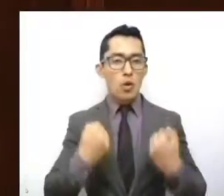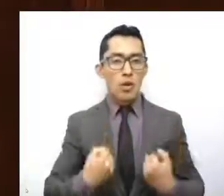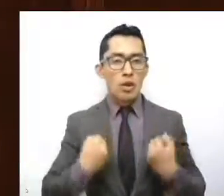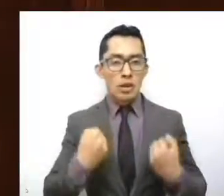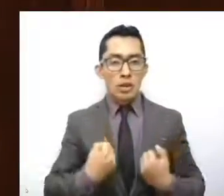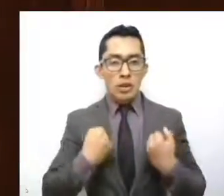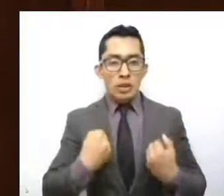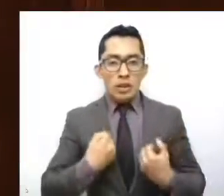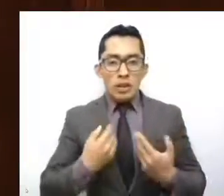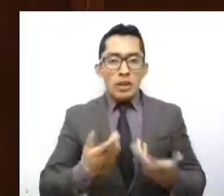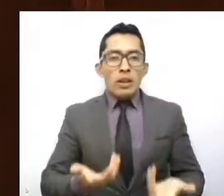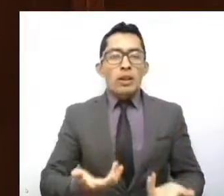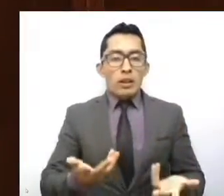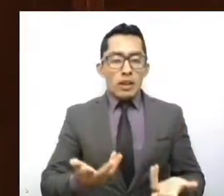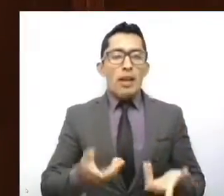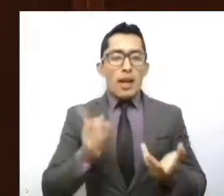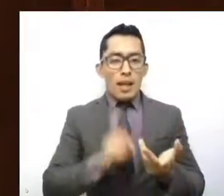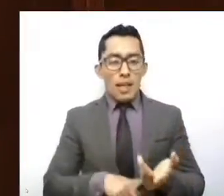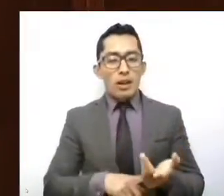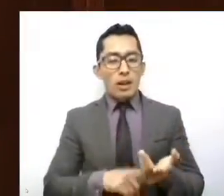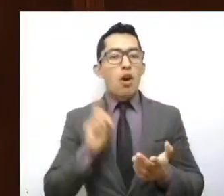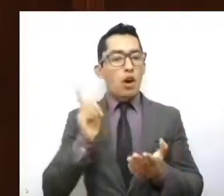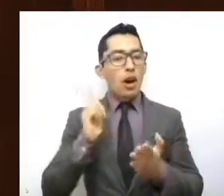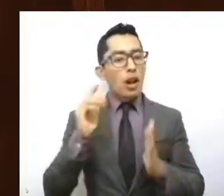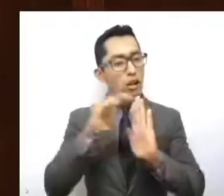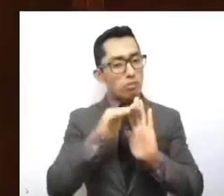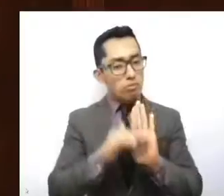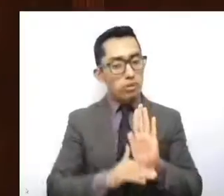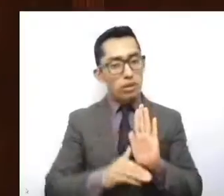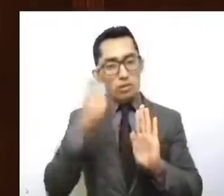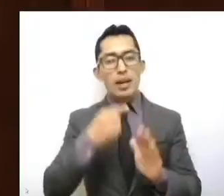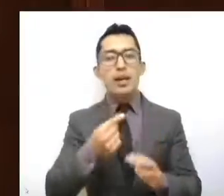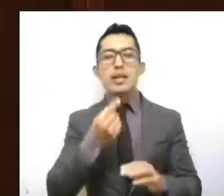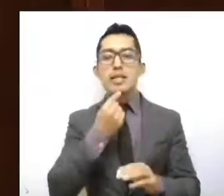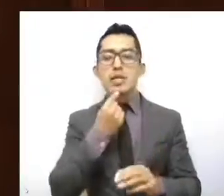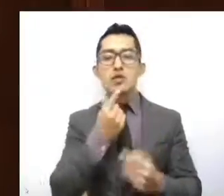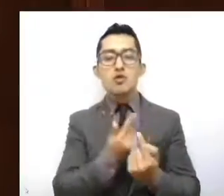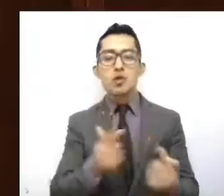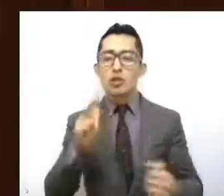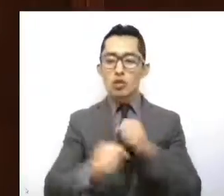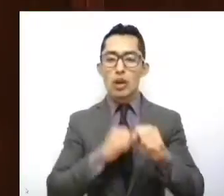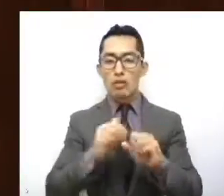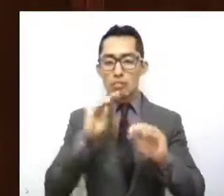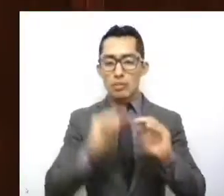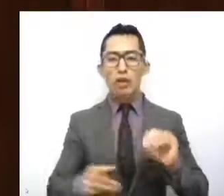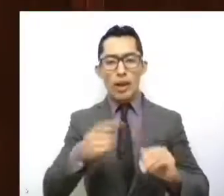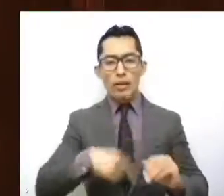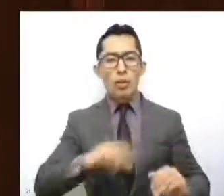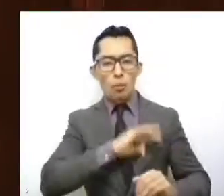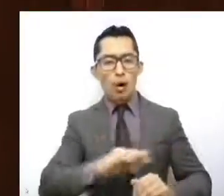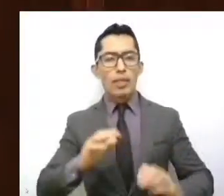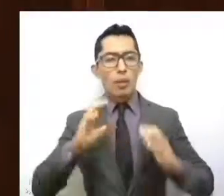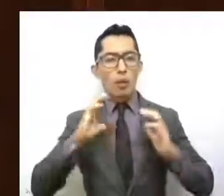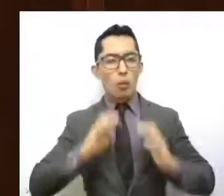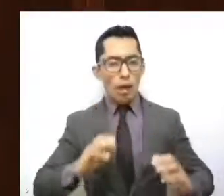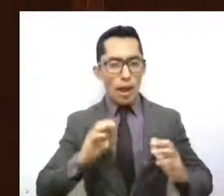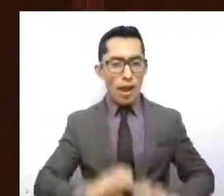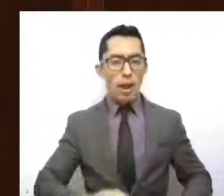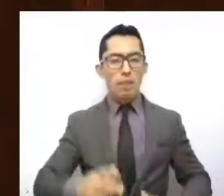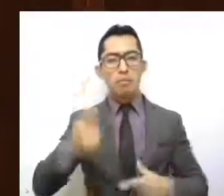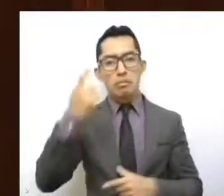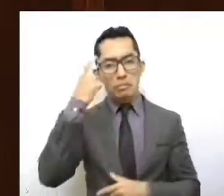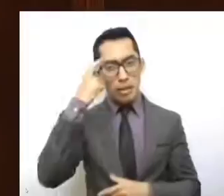jurídico donde el menor de edad alcance la capacidad física, psicológica y